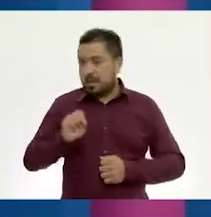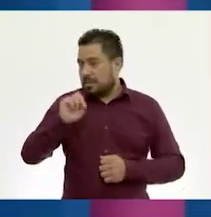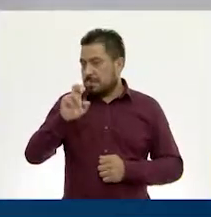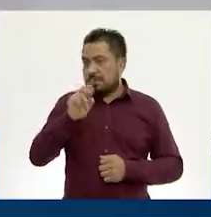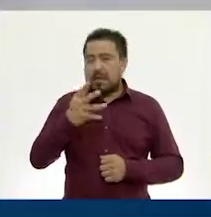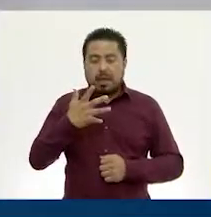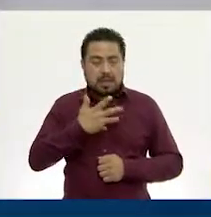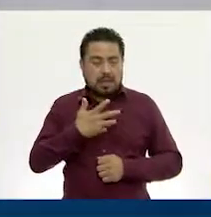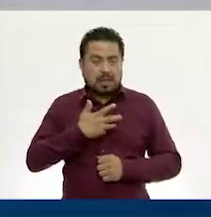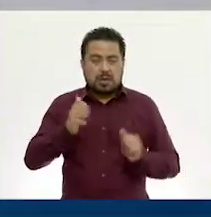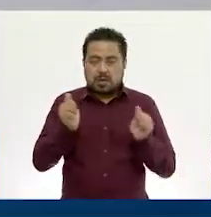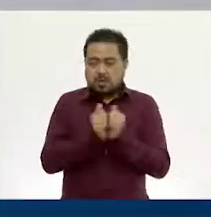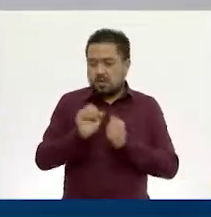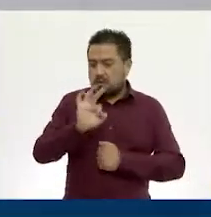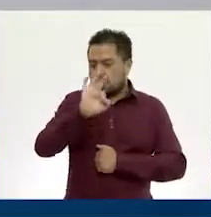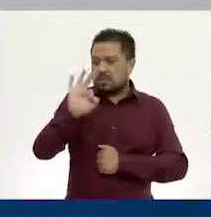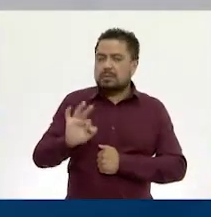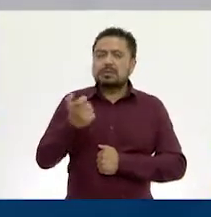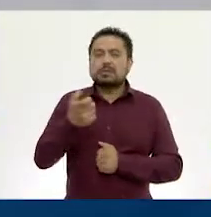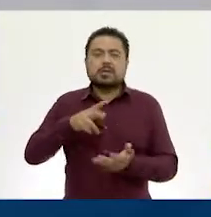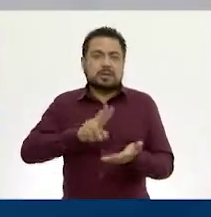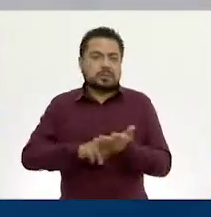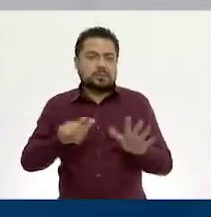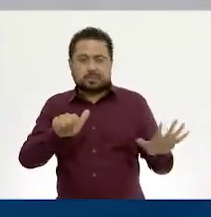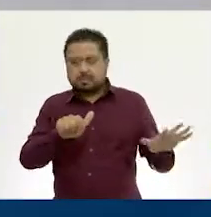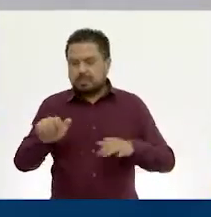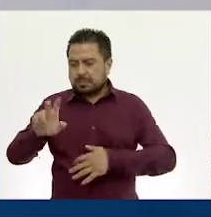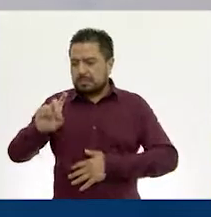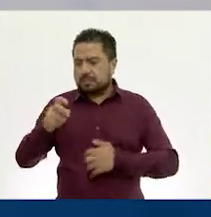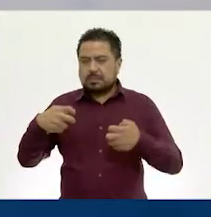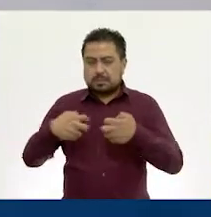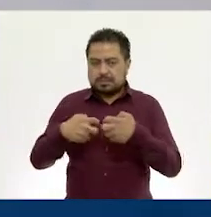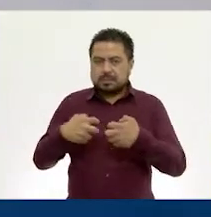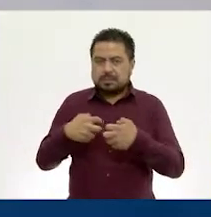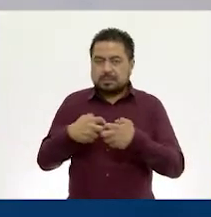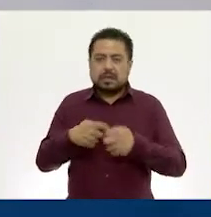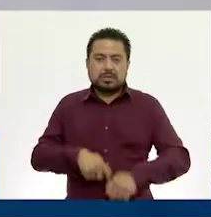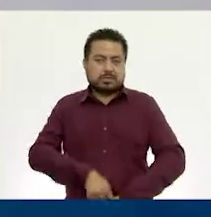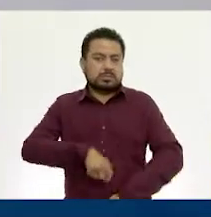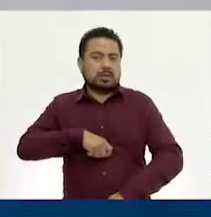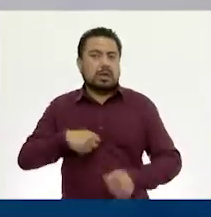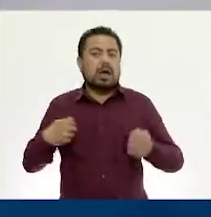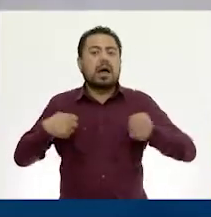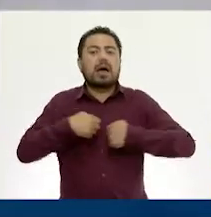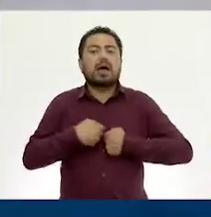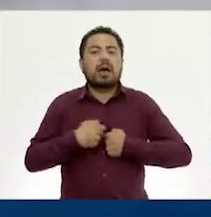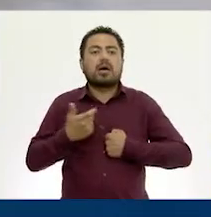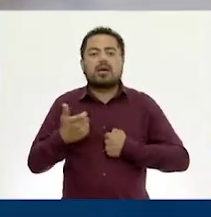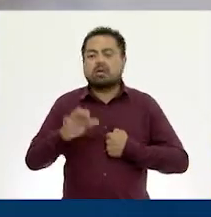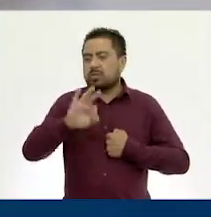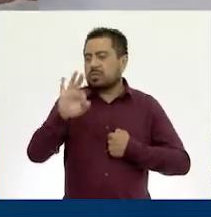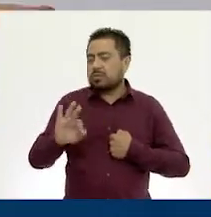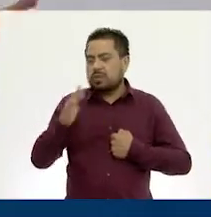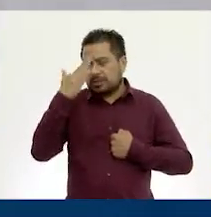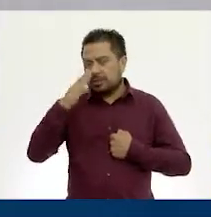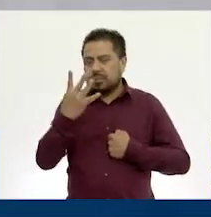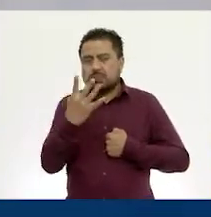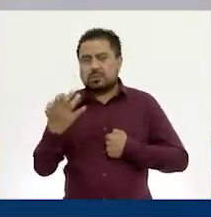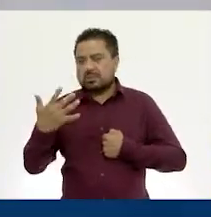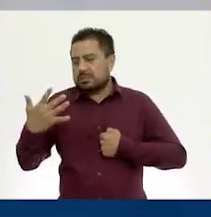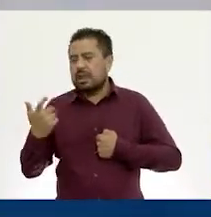tenemos que con descuento los tenis cuestan 630. Y el dato de la chamarra también ya nos lo sabían dado con descuento, que eran 405.